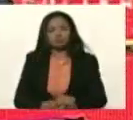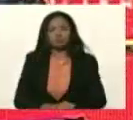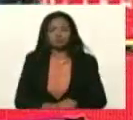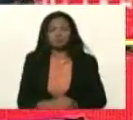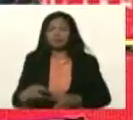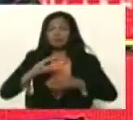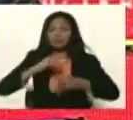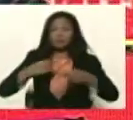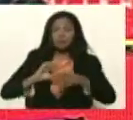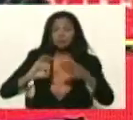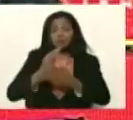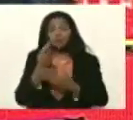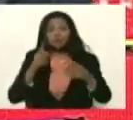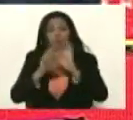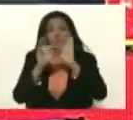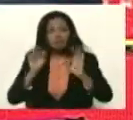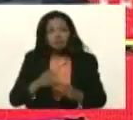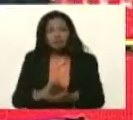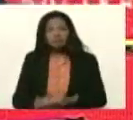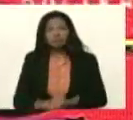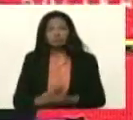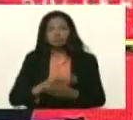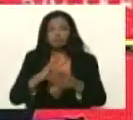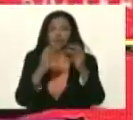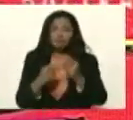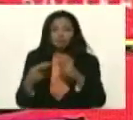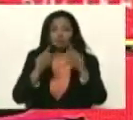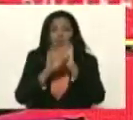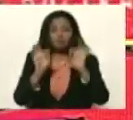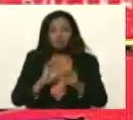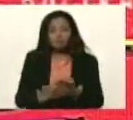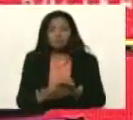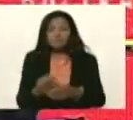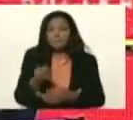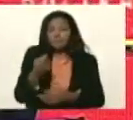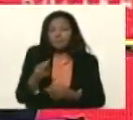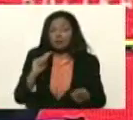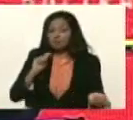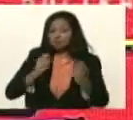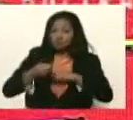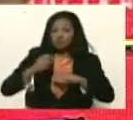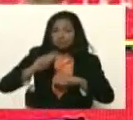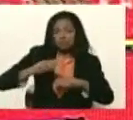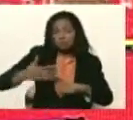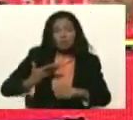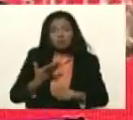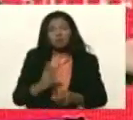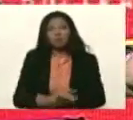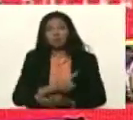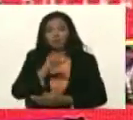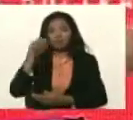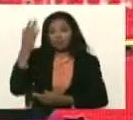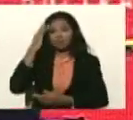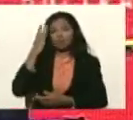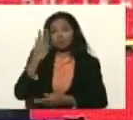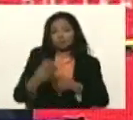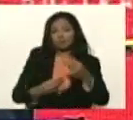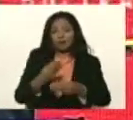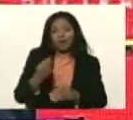aceptar, el funcionamiento, y la autorregulación, en moneda convertible, como ustedes saben, que sucede,